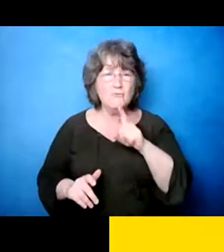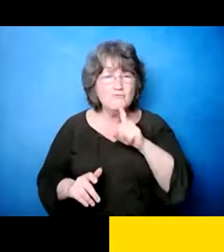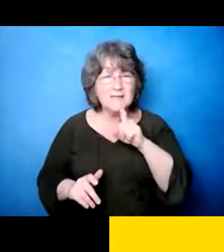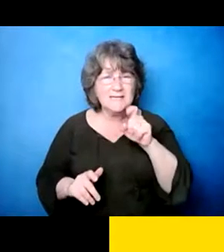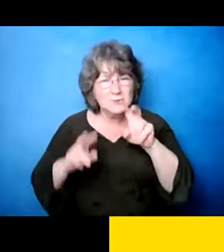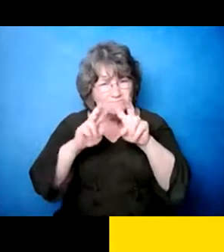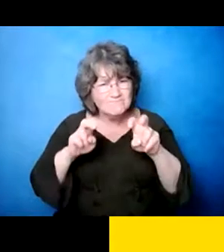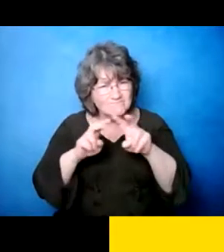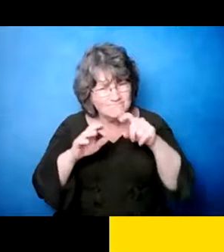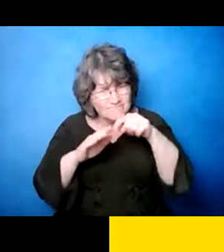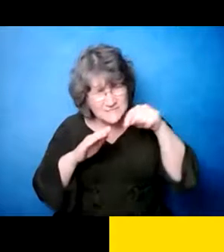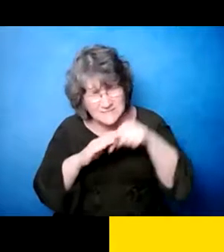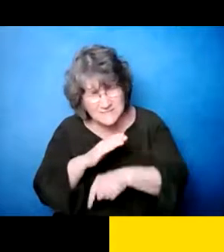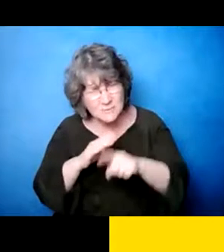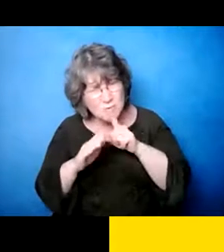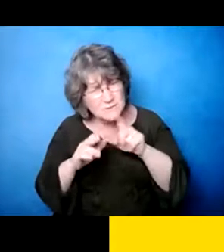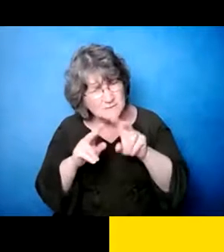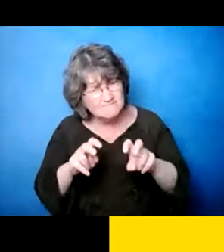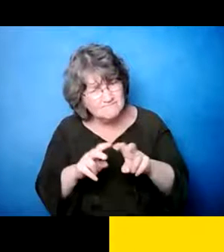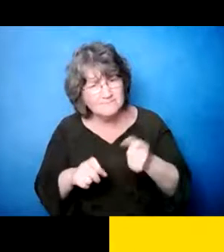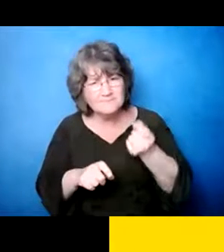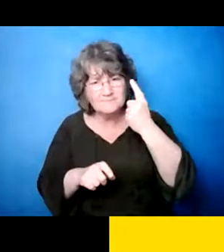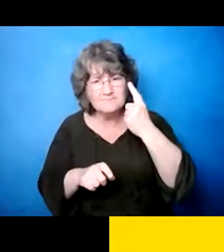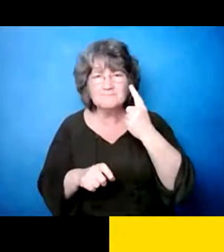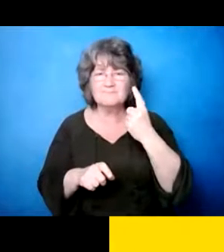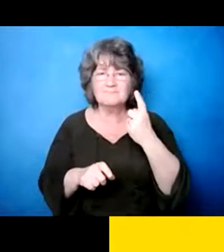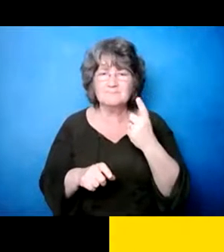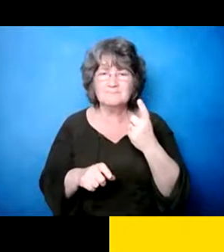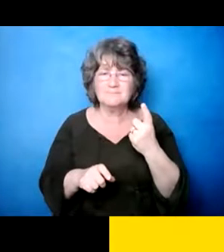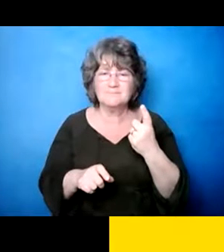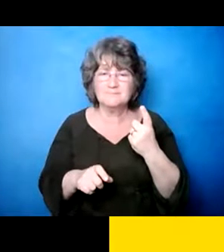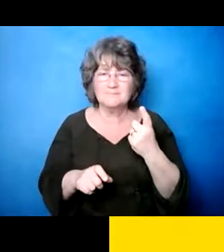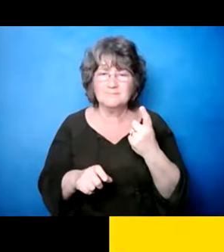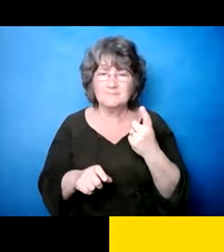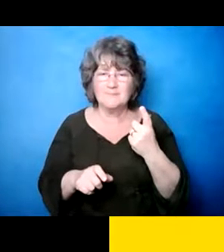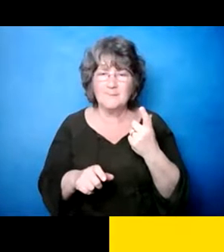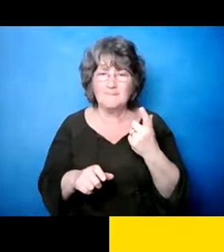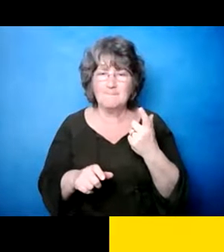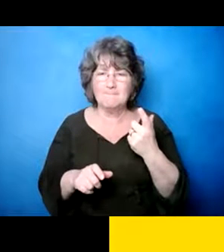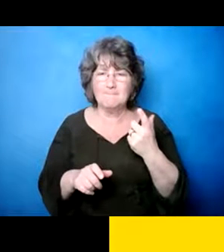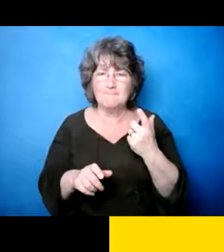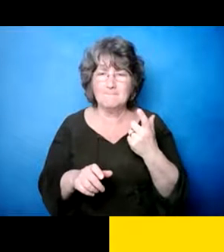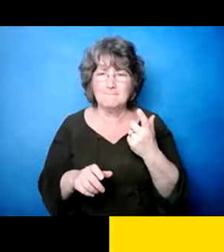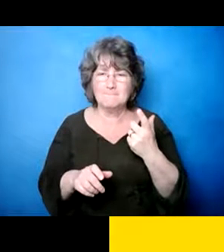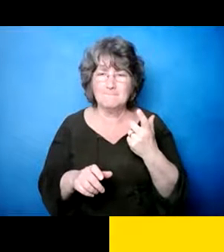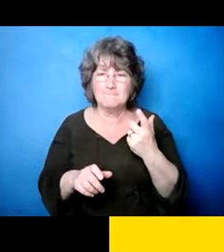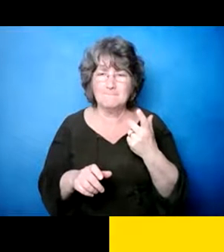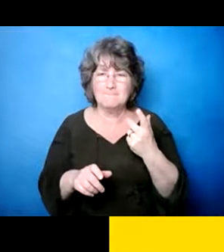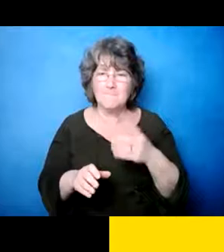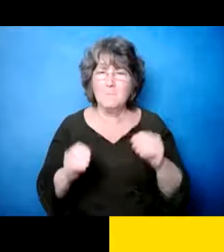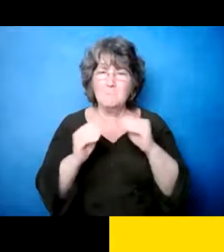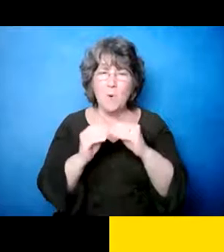Nosotros debe mirar a la cosa de una, una, una, una manera más profunda de por qué.